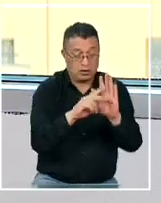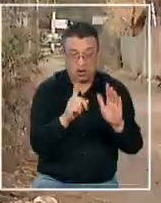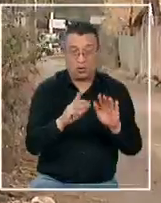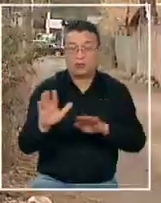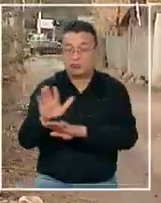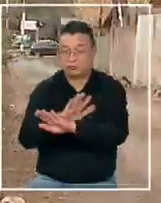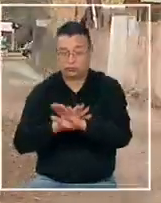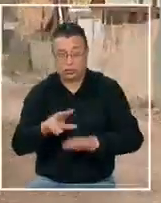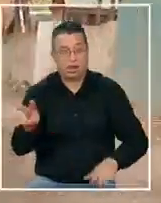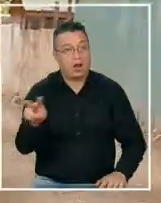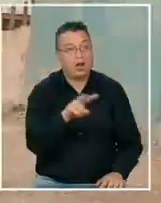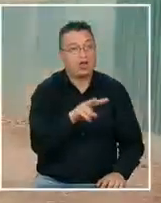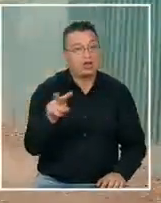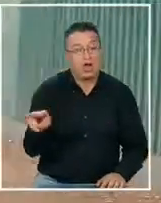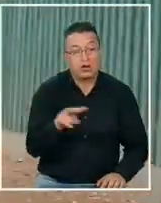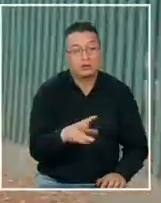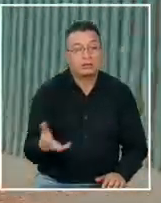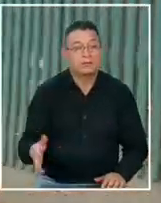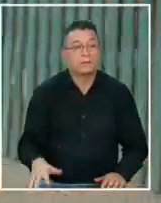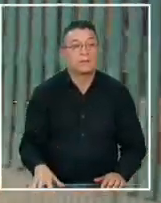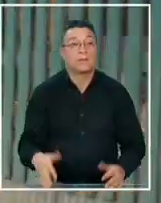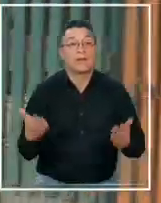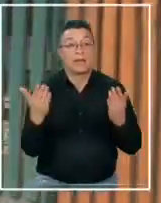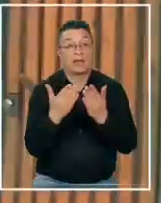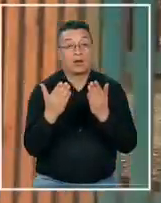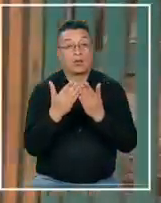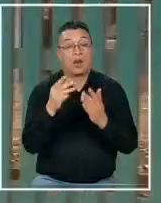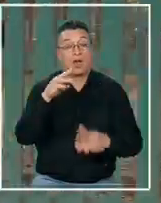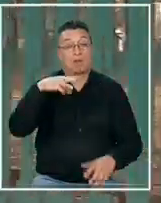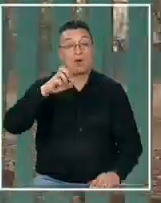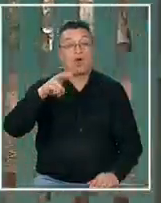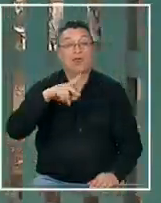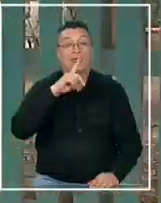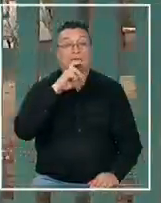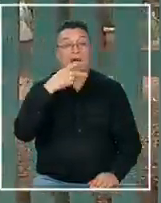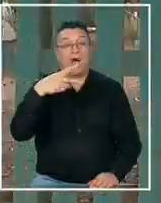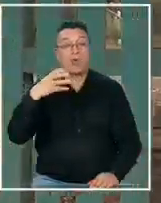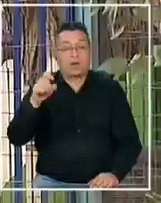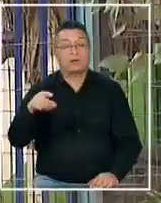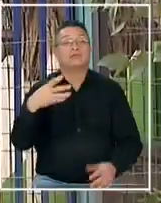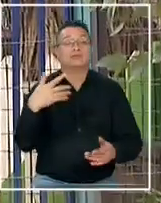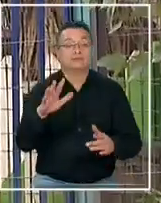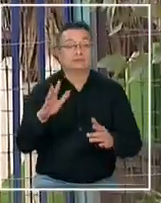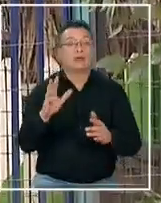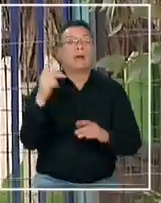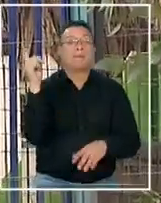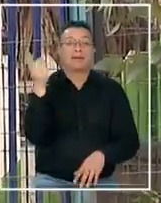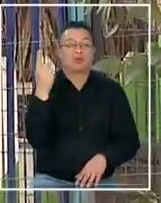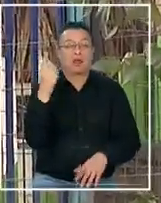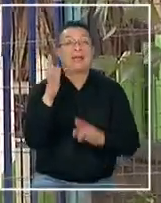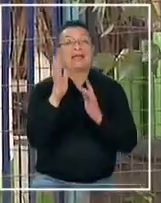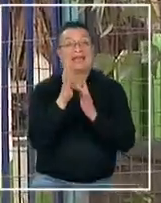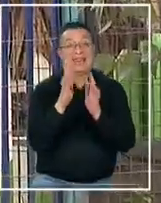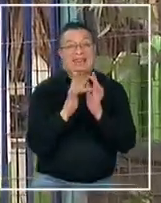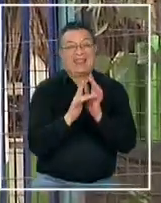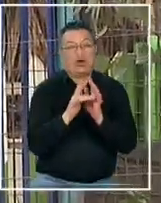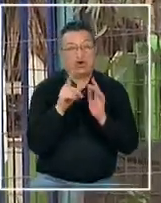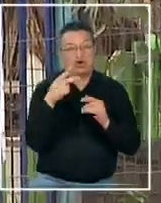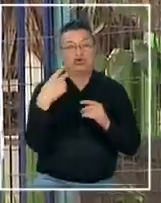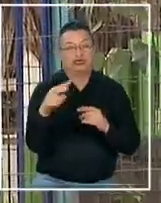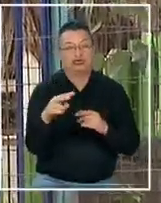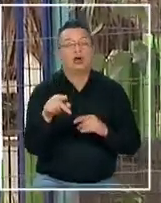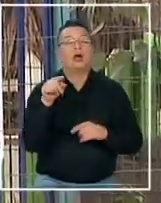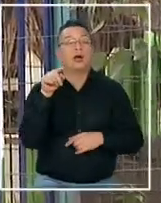a uno o al otro pero el colegio Montagüe un establecimiento privado de bases cristianas misma fe que profesa esta familia